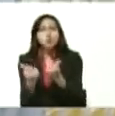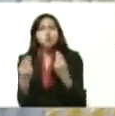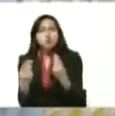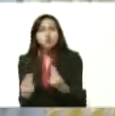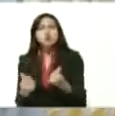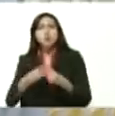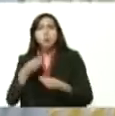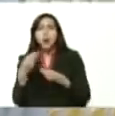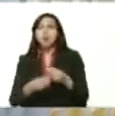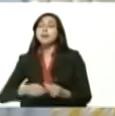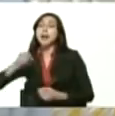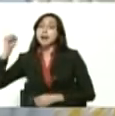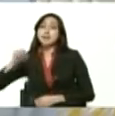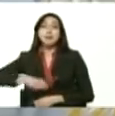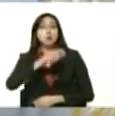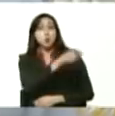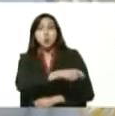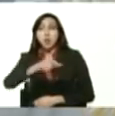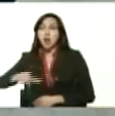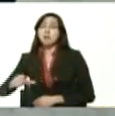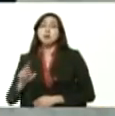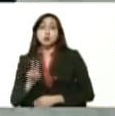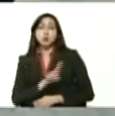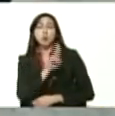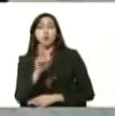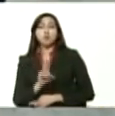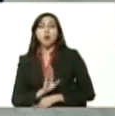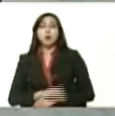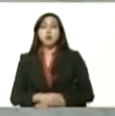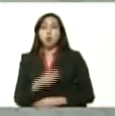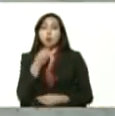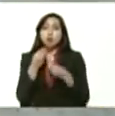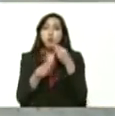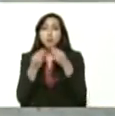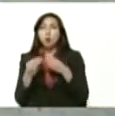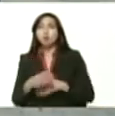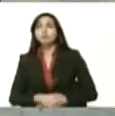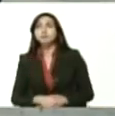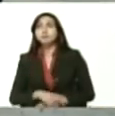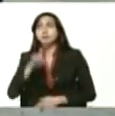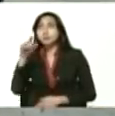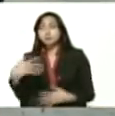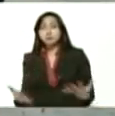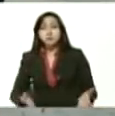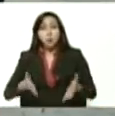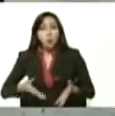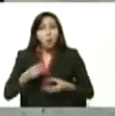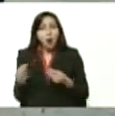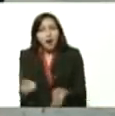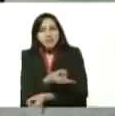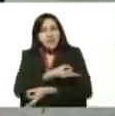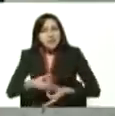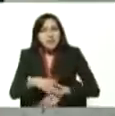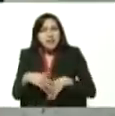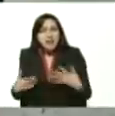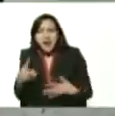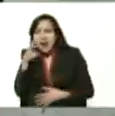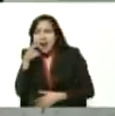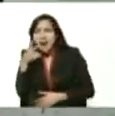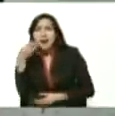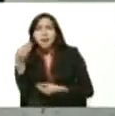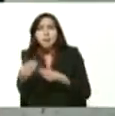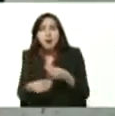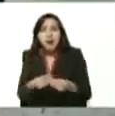una gran aceptación en el consumidor para nosotros lograr este control de calidad llevamos un